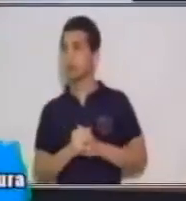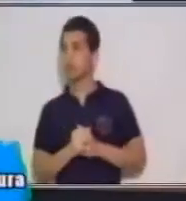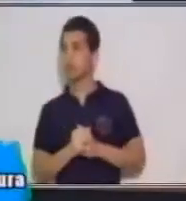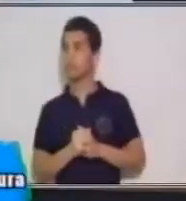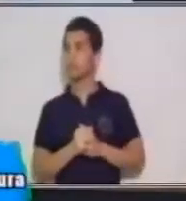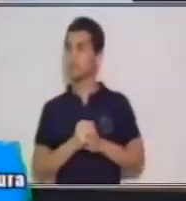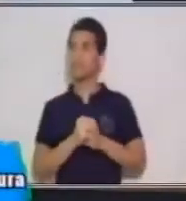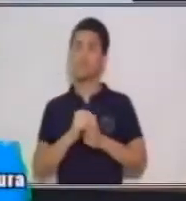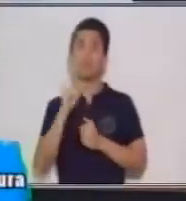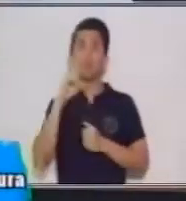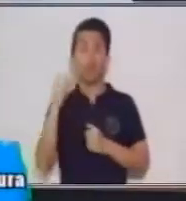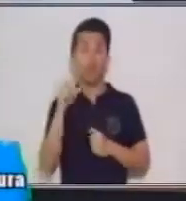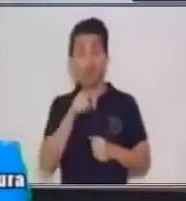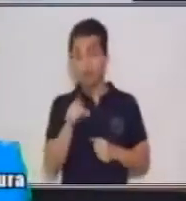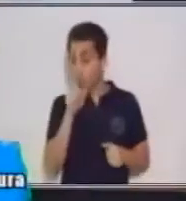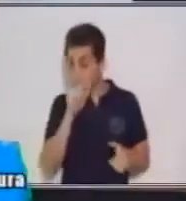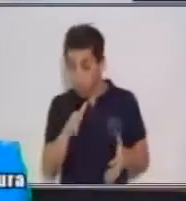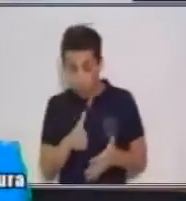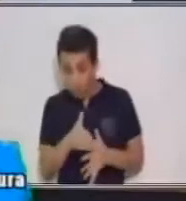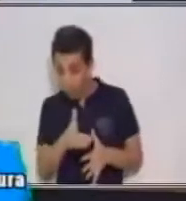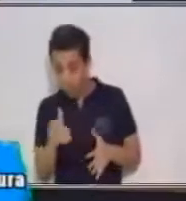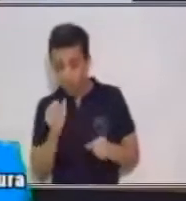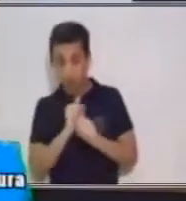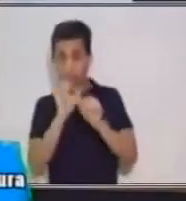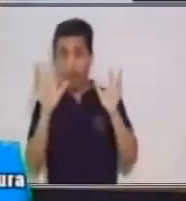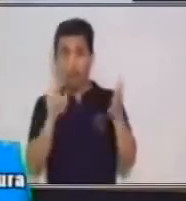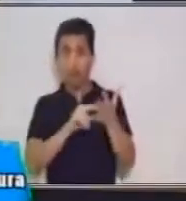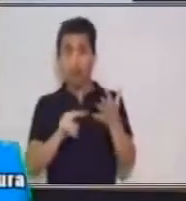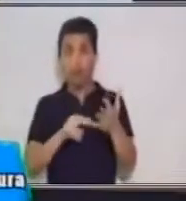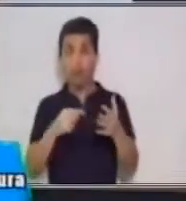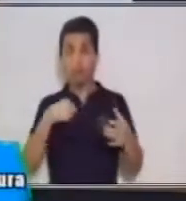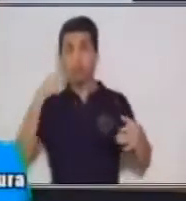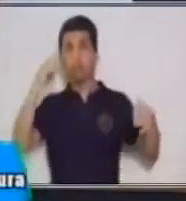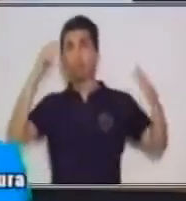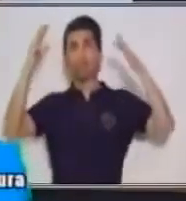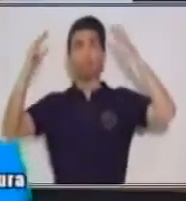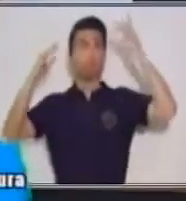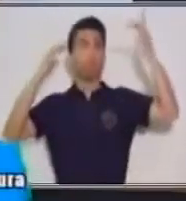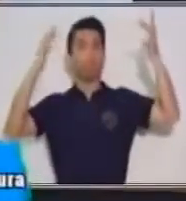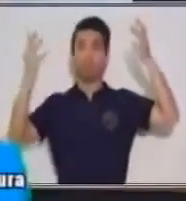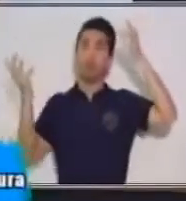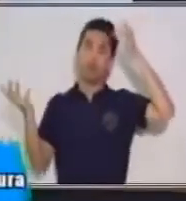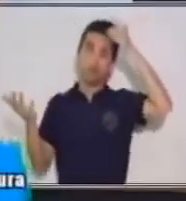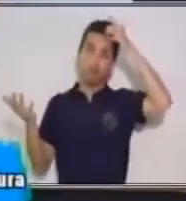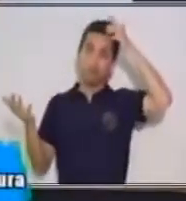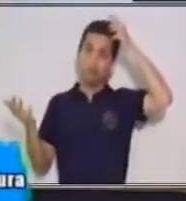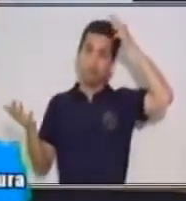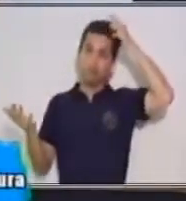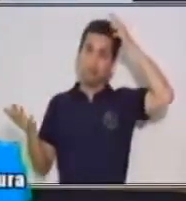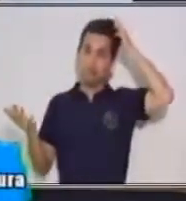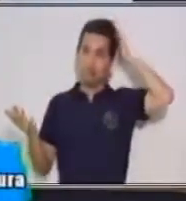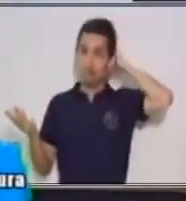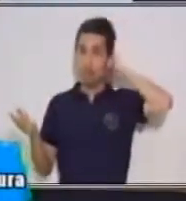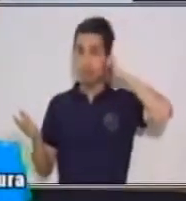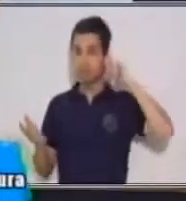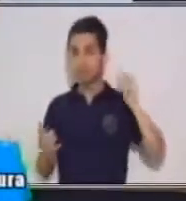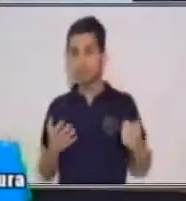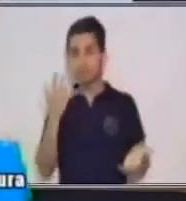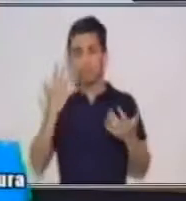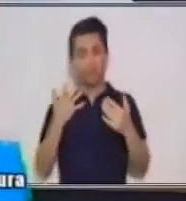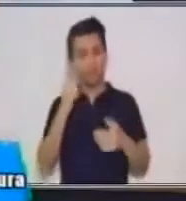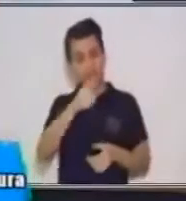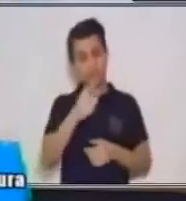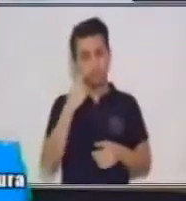está clara la lectura, mi mente puede divagar y pensar, tal vez por esta razón